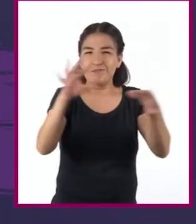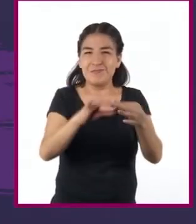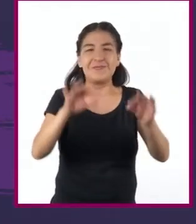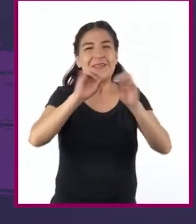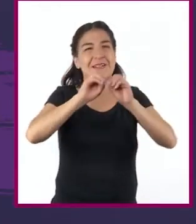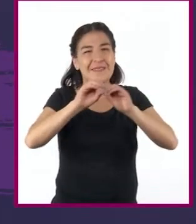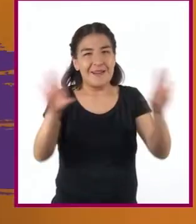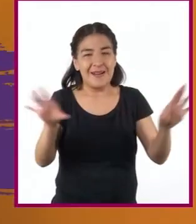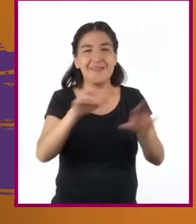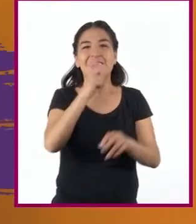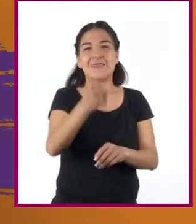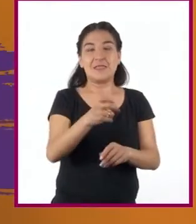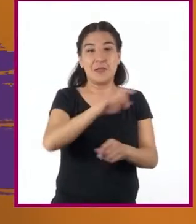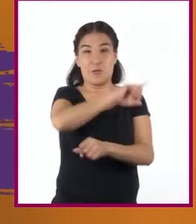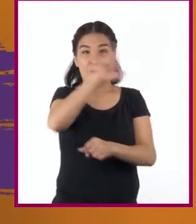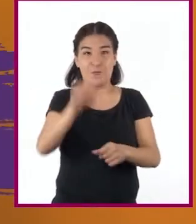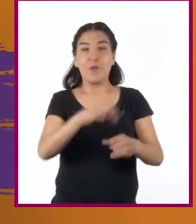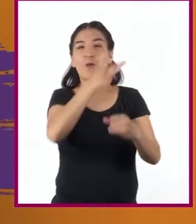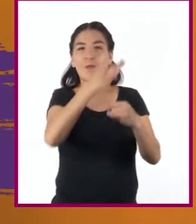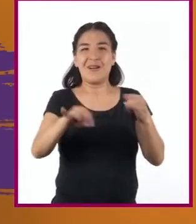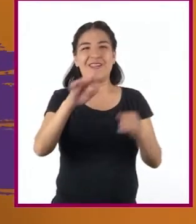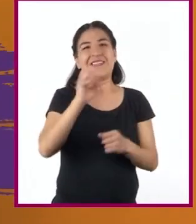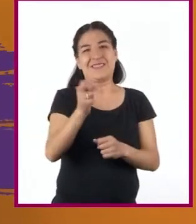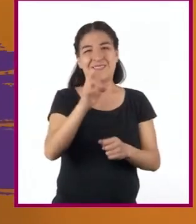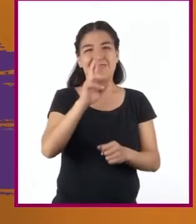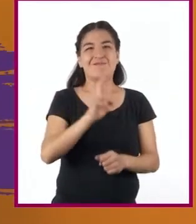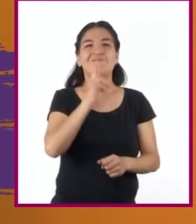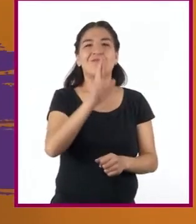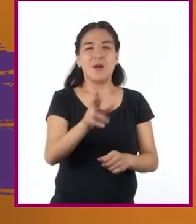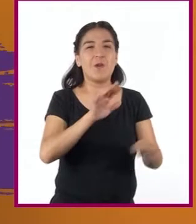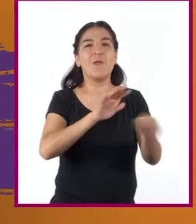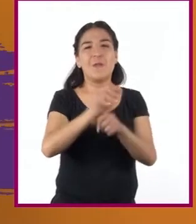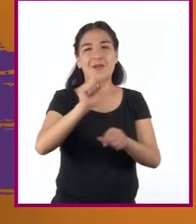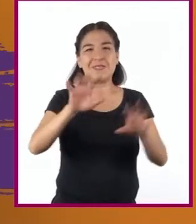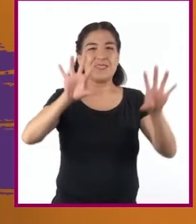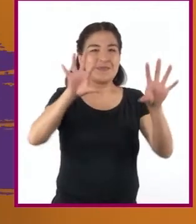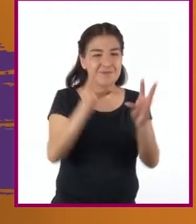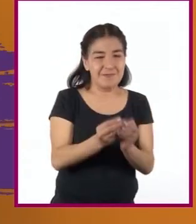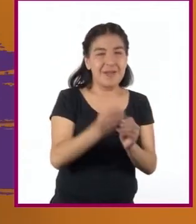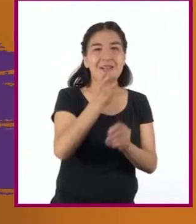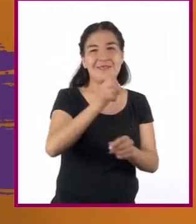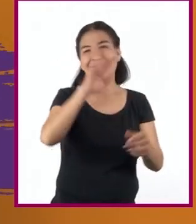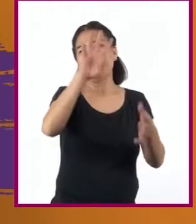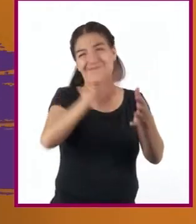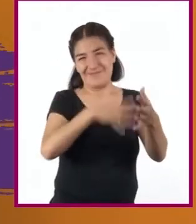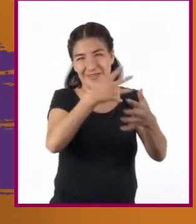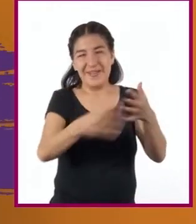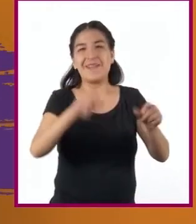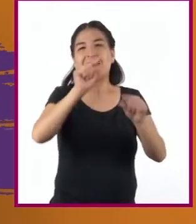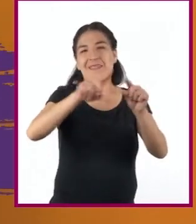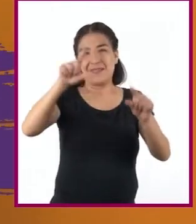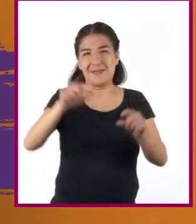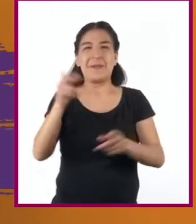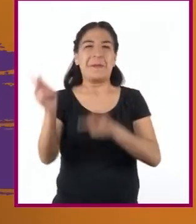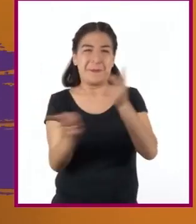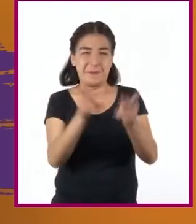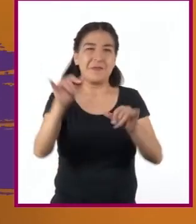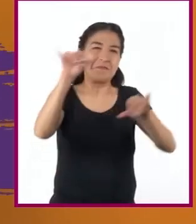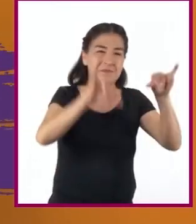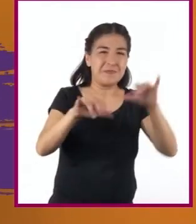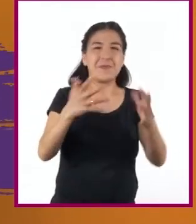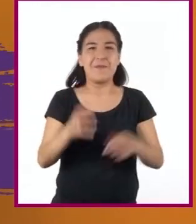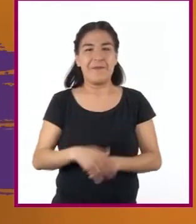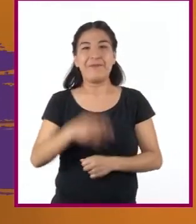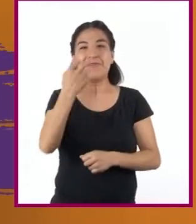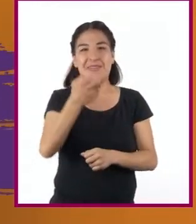finalmente, en resultados, se colocan los datos obtenidos después de realizar el experimento. En esta parte vendrán